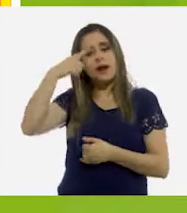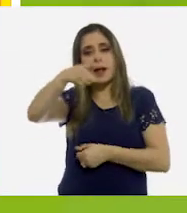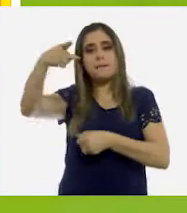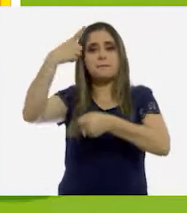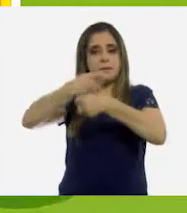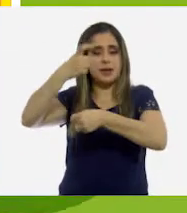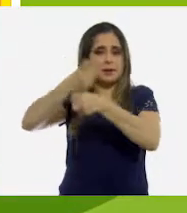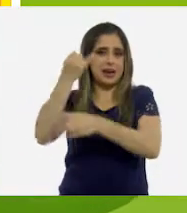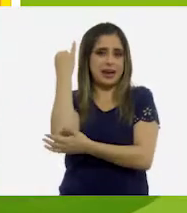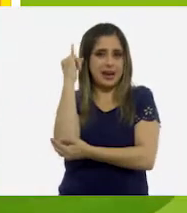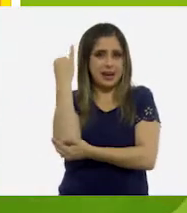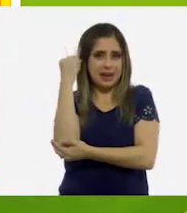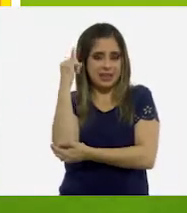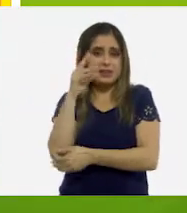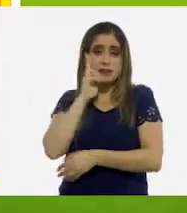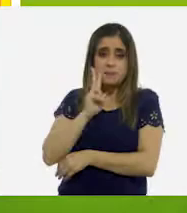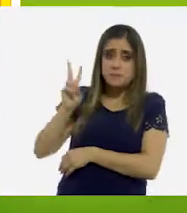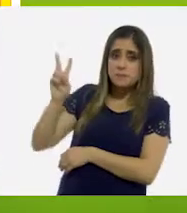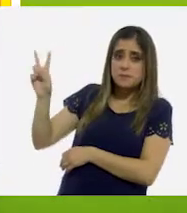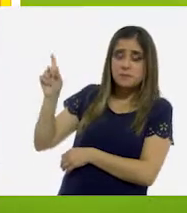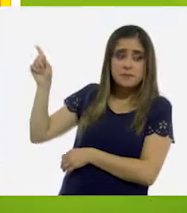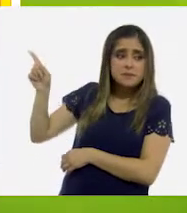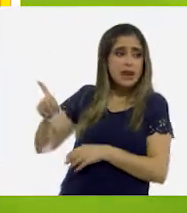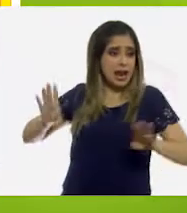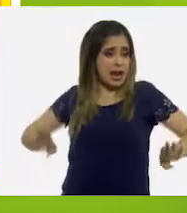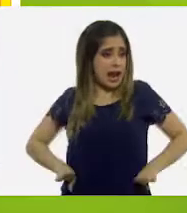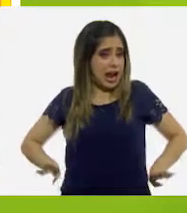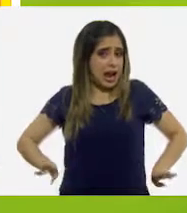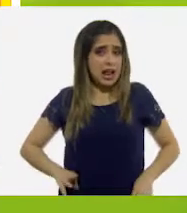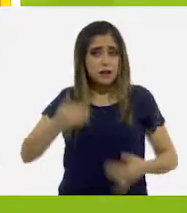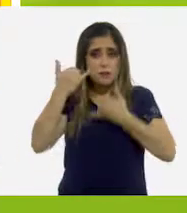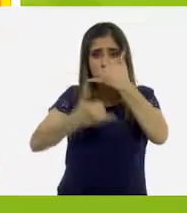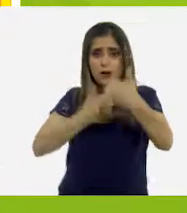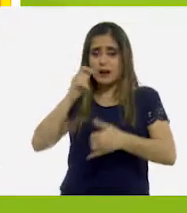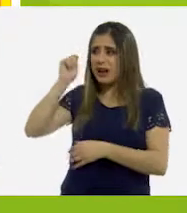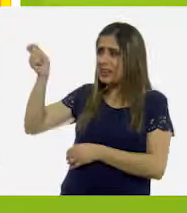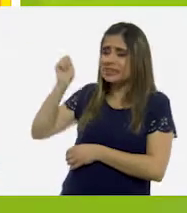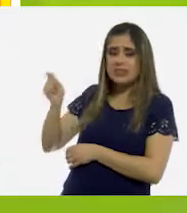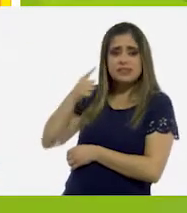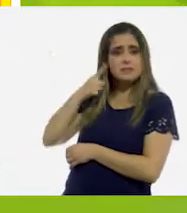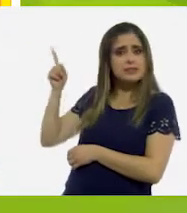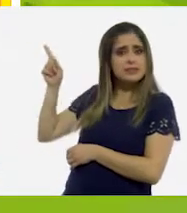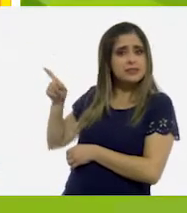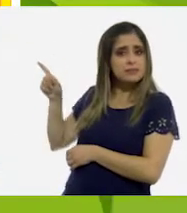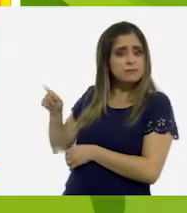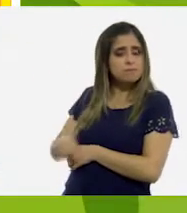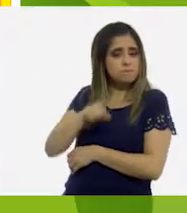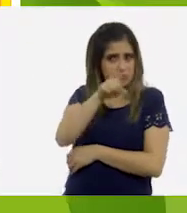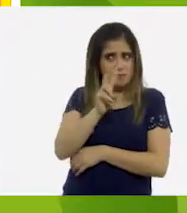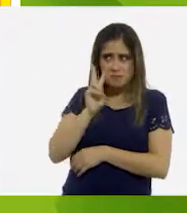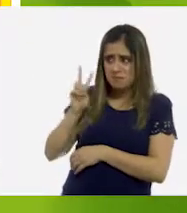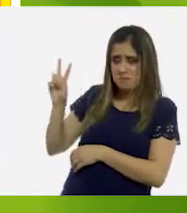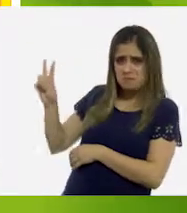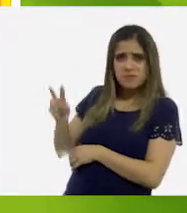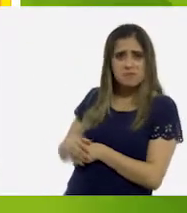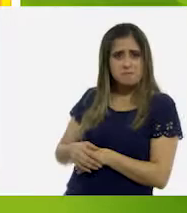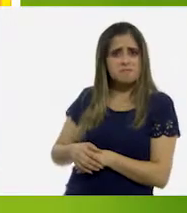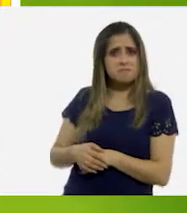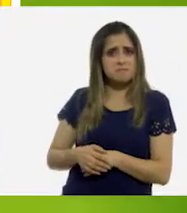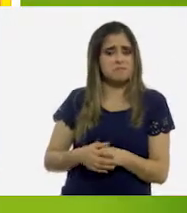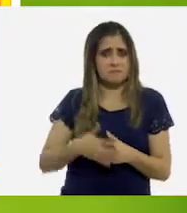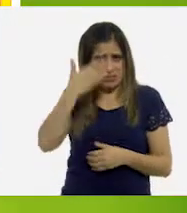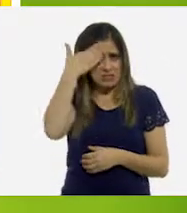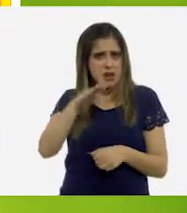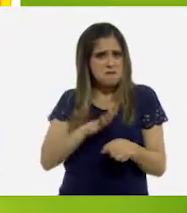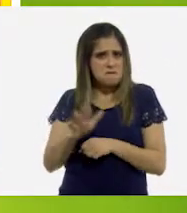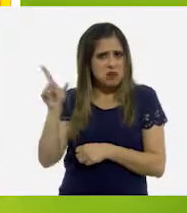educación preescolar. Observen las características de los objetos de la imagen. ¿Reconocen algunos de estos juguetes?